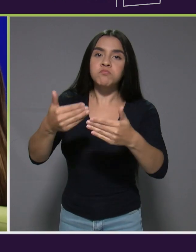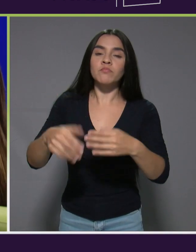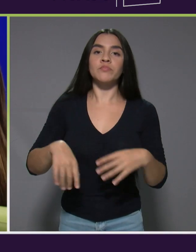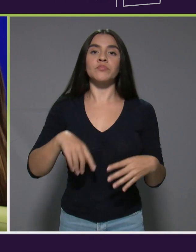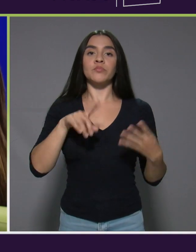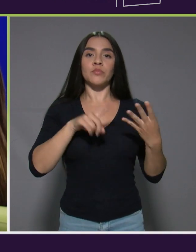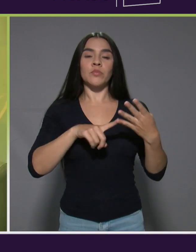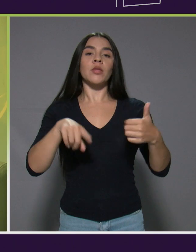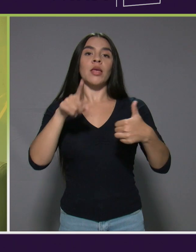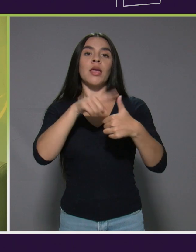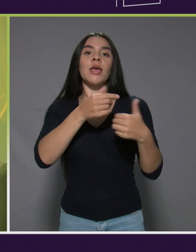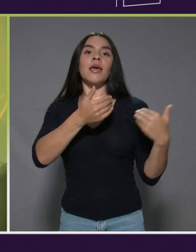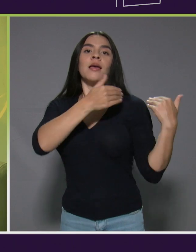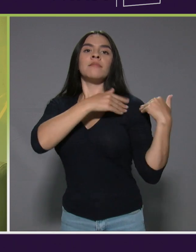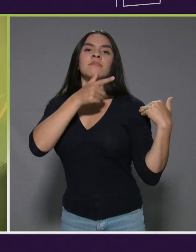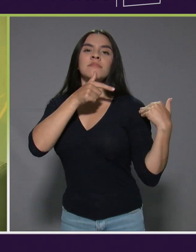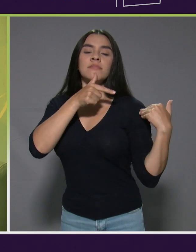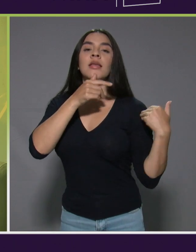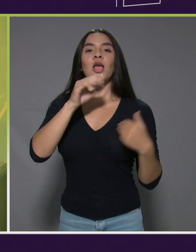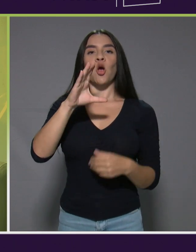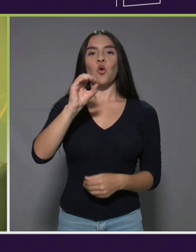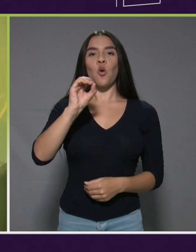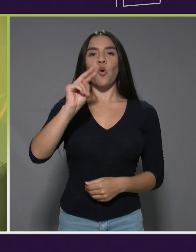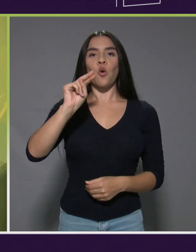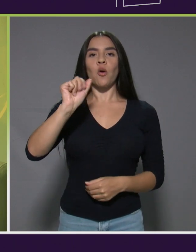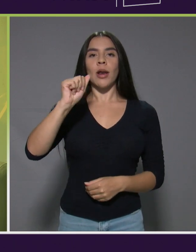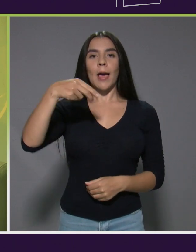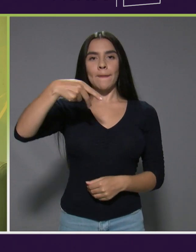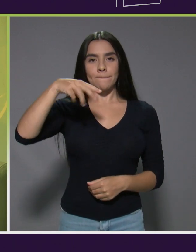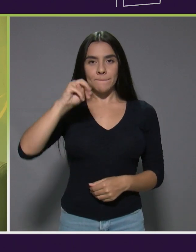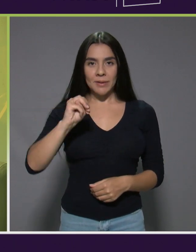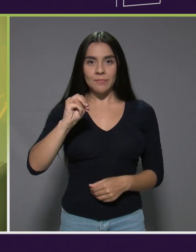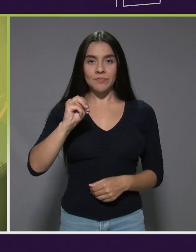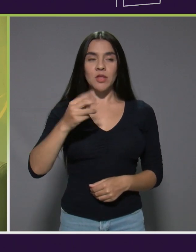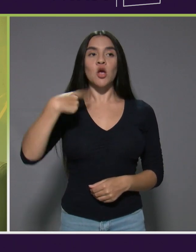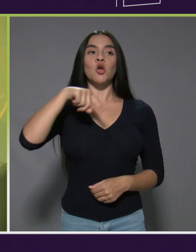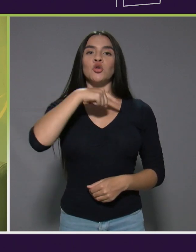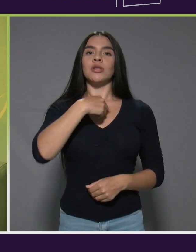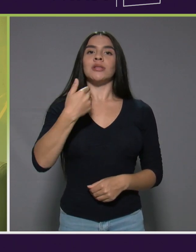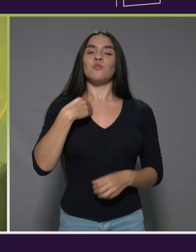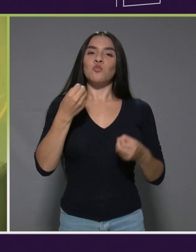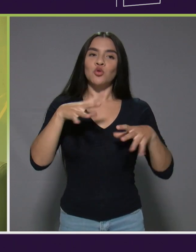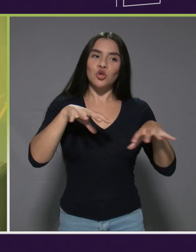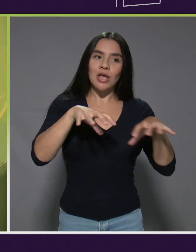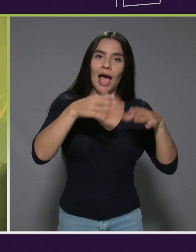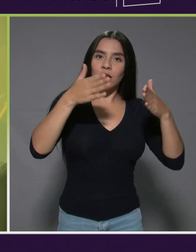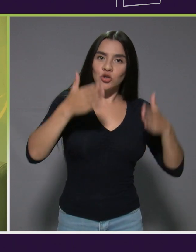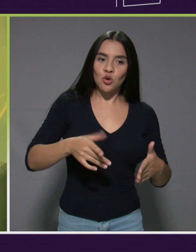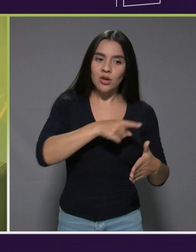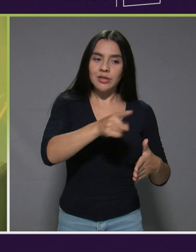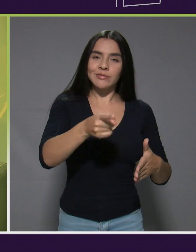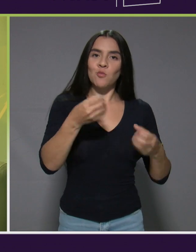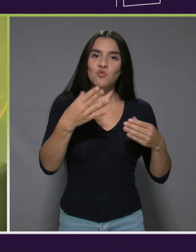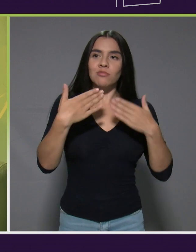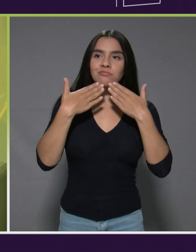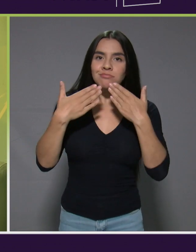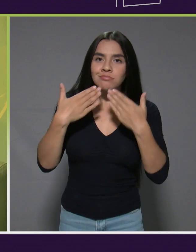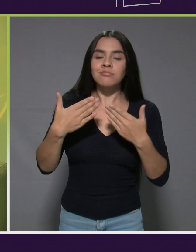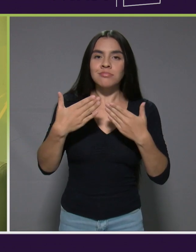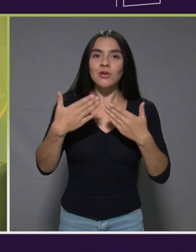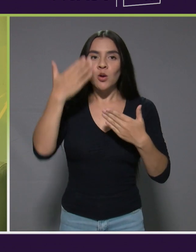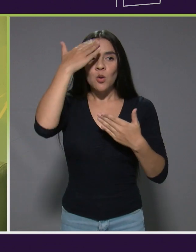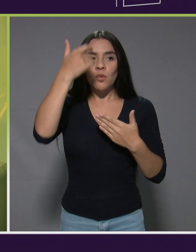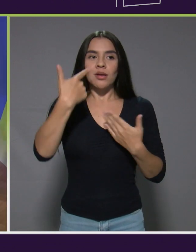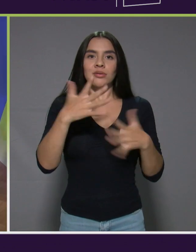es CONAPAN. Entonces, tenemos muchos actores muy agradecidos de que haya habido una participación